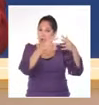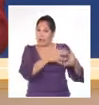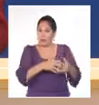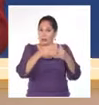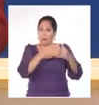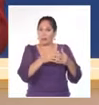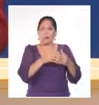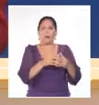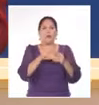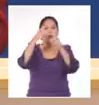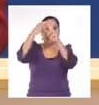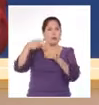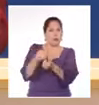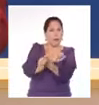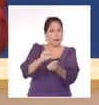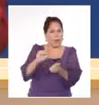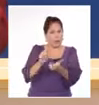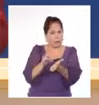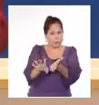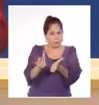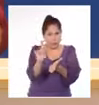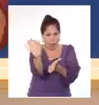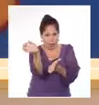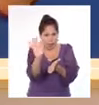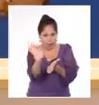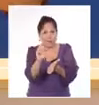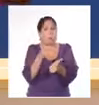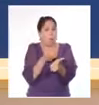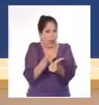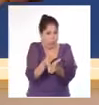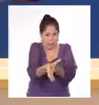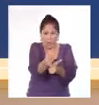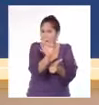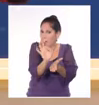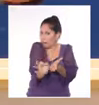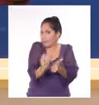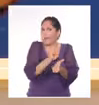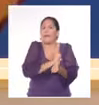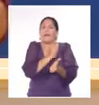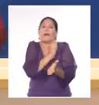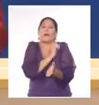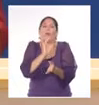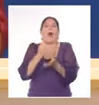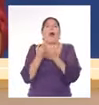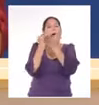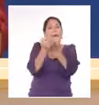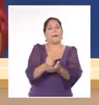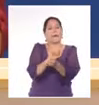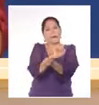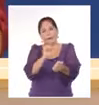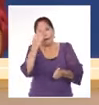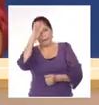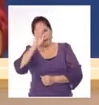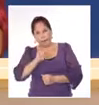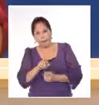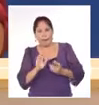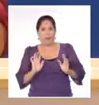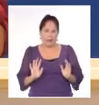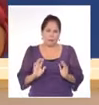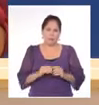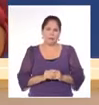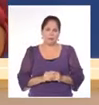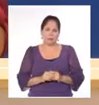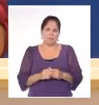sacar a Cuba de la lista de patrocinadores o de supuestos patrocinadores del terrorismo tiene